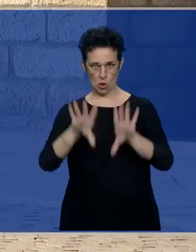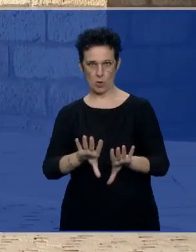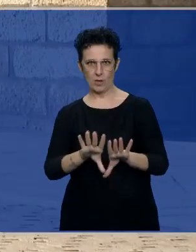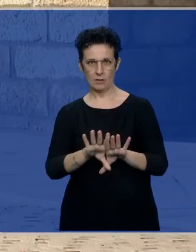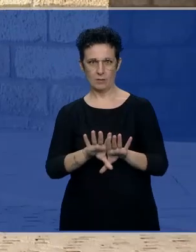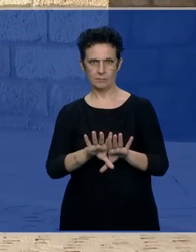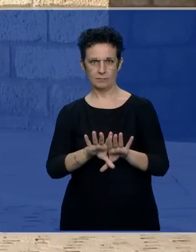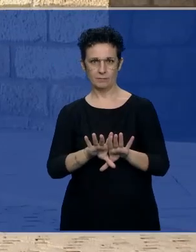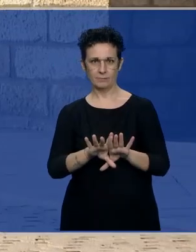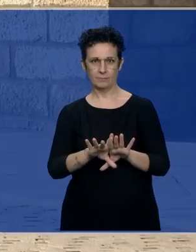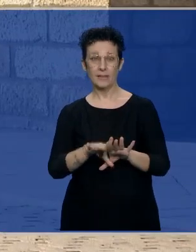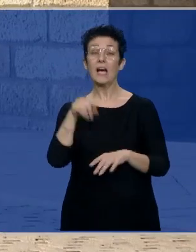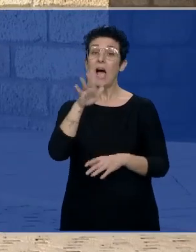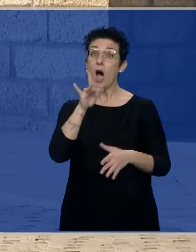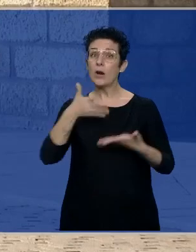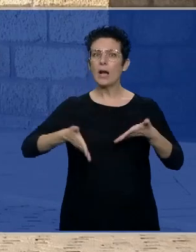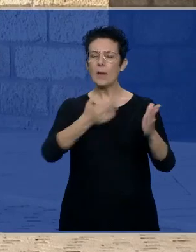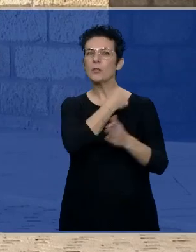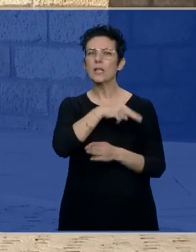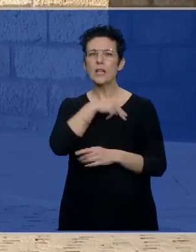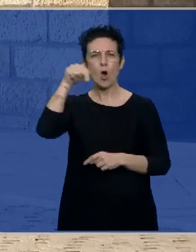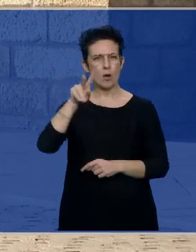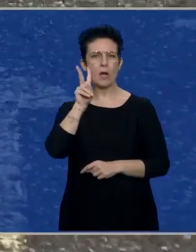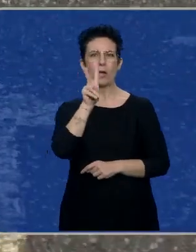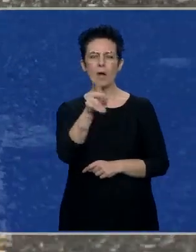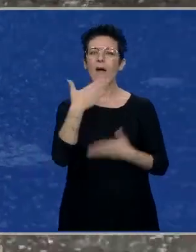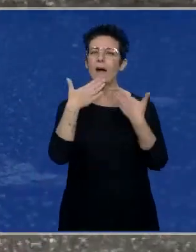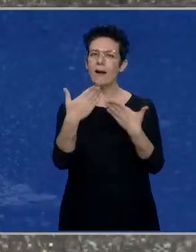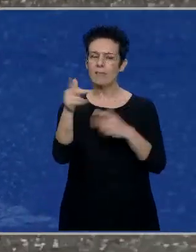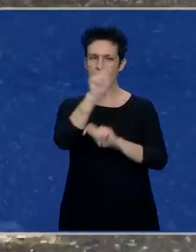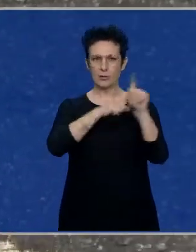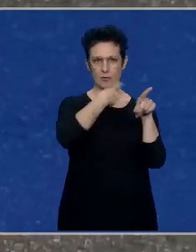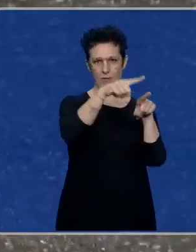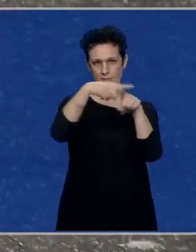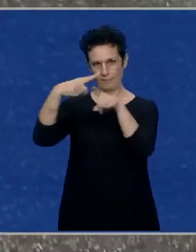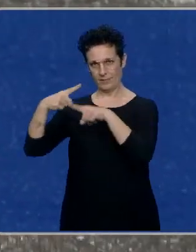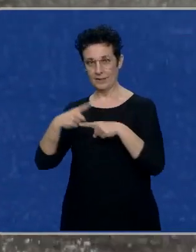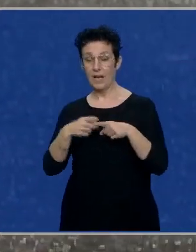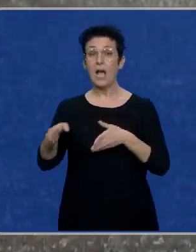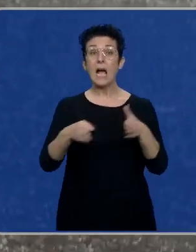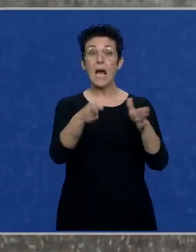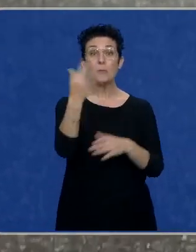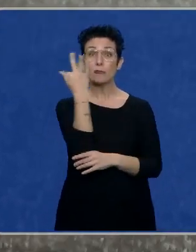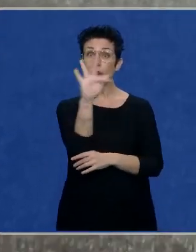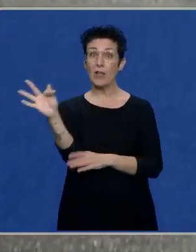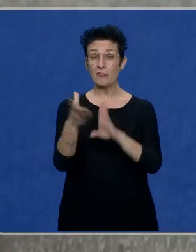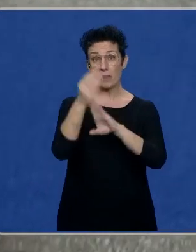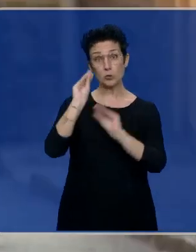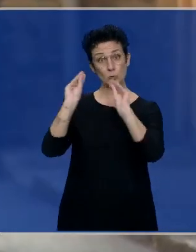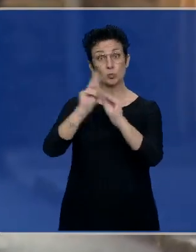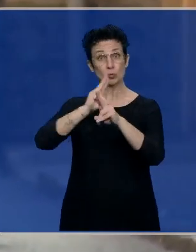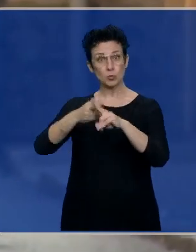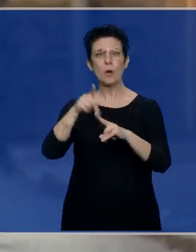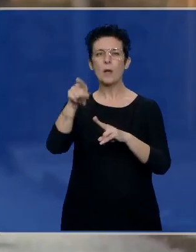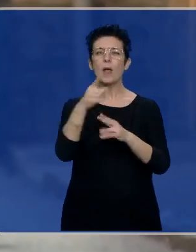es lo que hoy vemos que es gracias a todas estas asociaciones. Hace un año Camino Francés Federación echó a andar de la